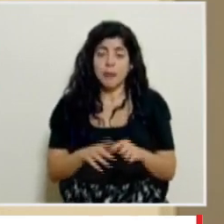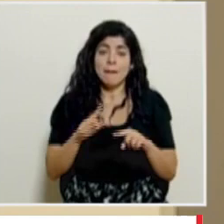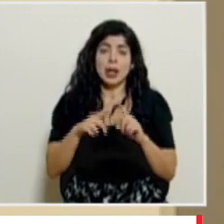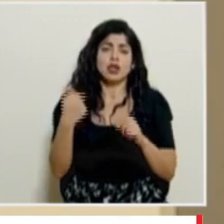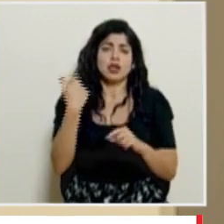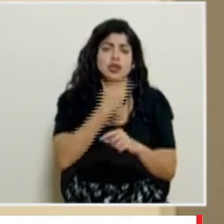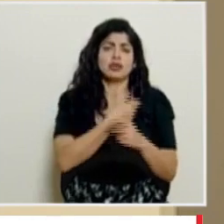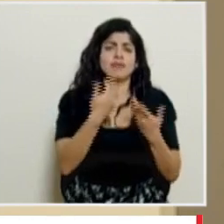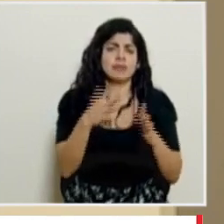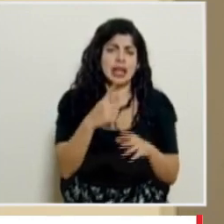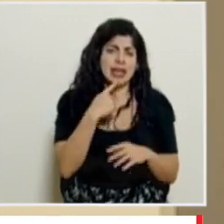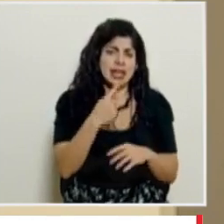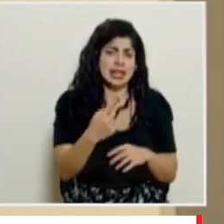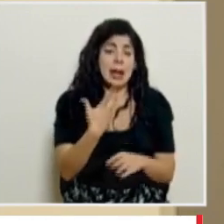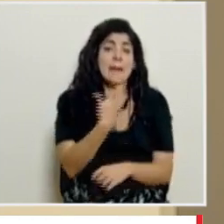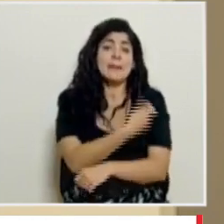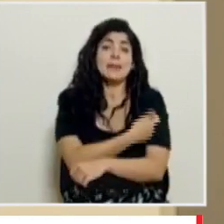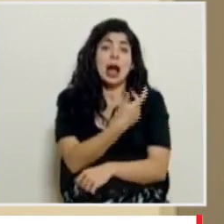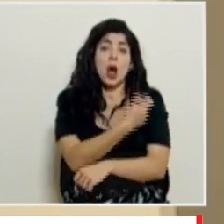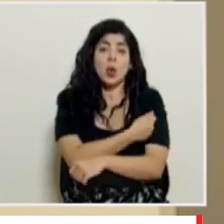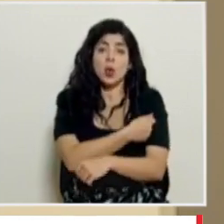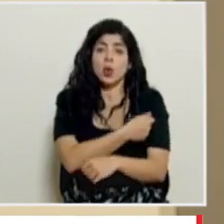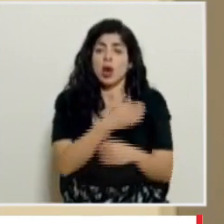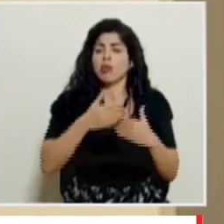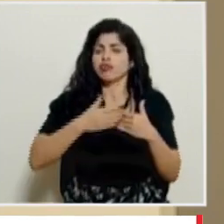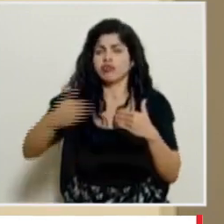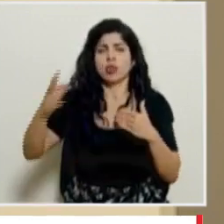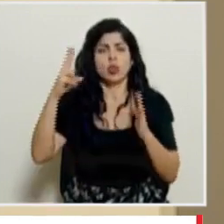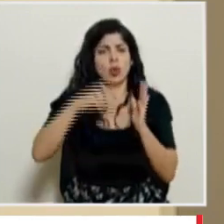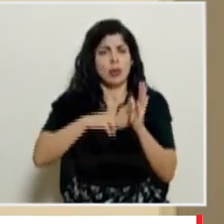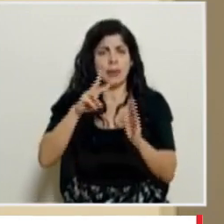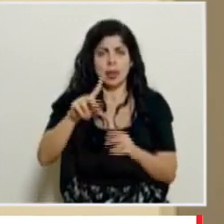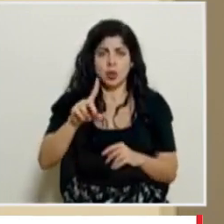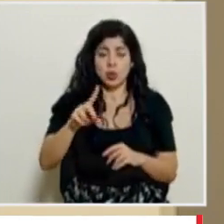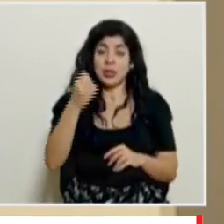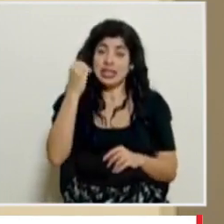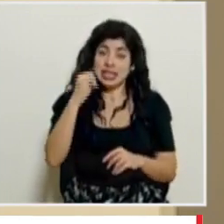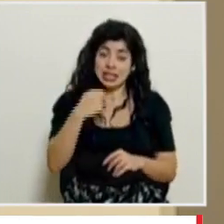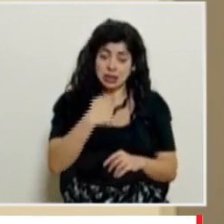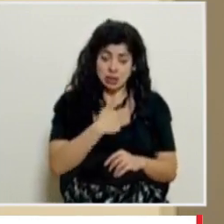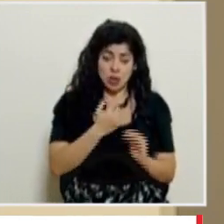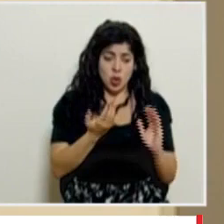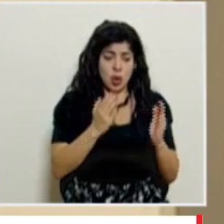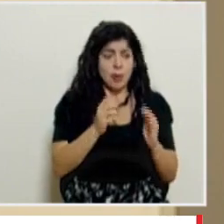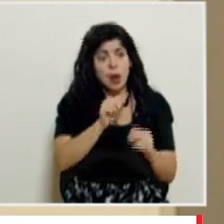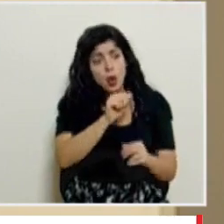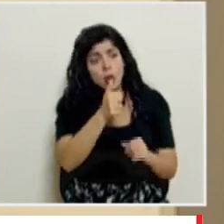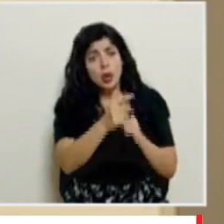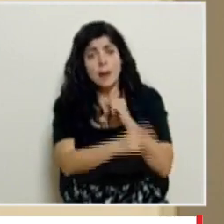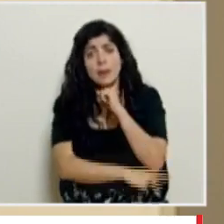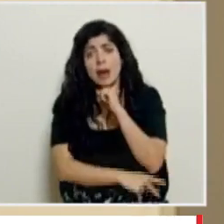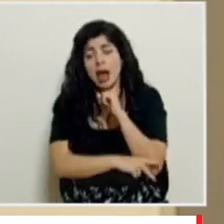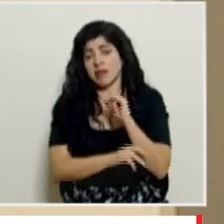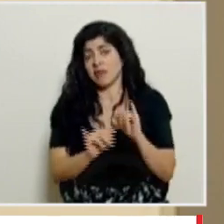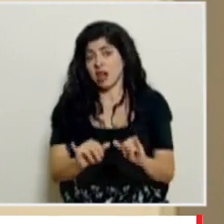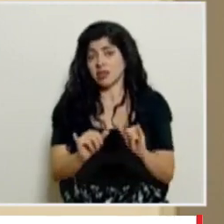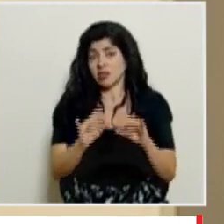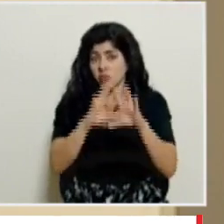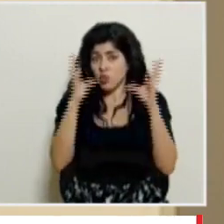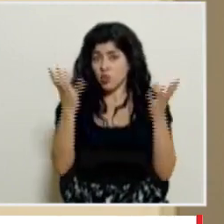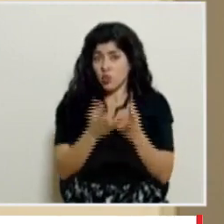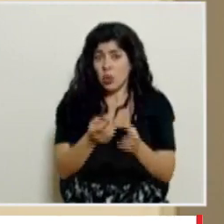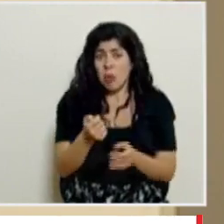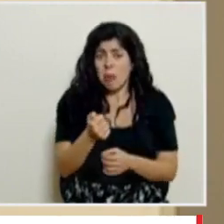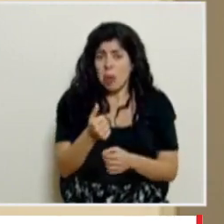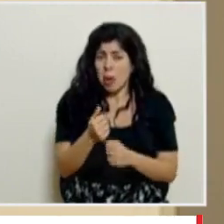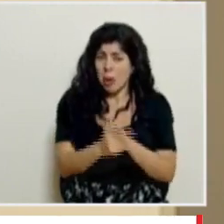nosotros hemos dicho en todo momento la vacunación va a ser durante todo el 2021 y si nos comparamos en realidad con muchos países esa es la realidad del mundo son muy